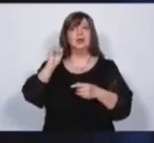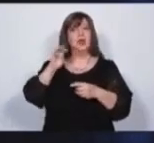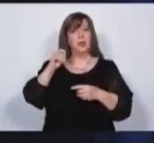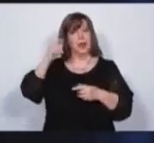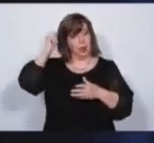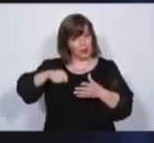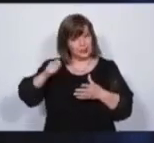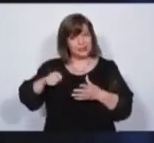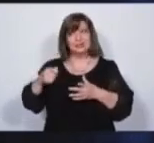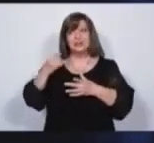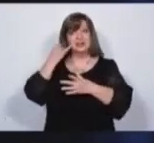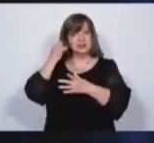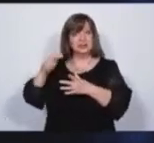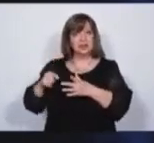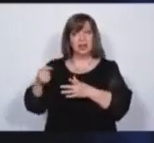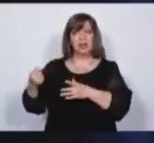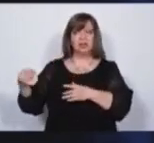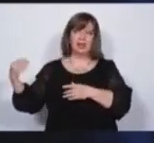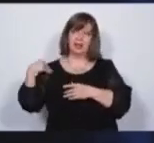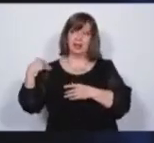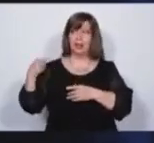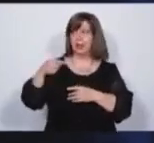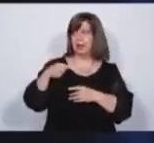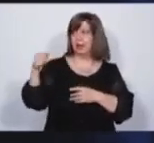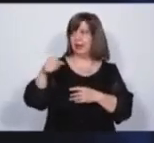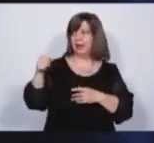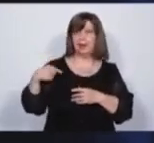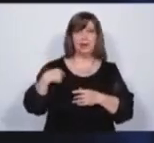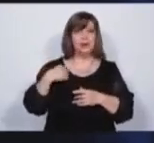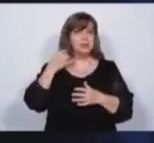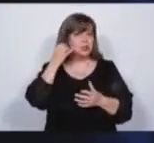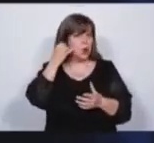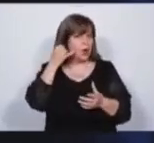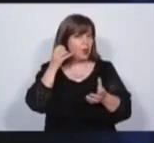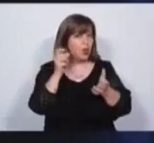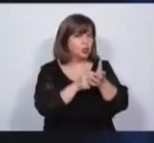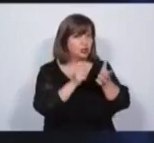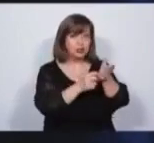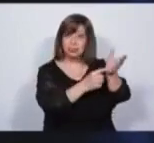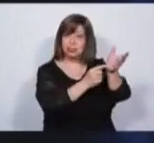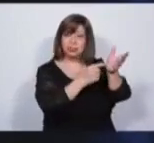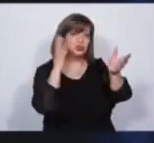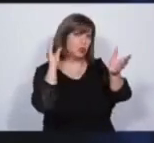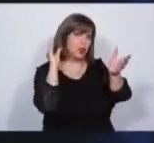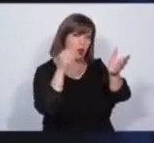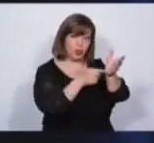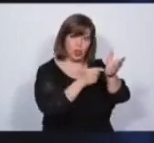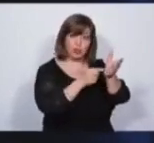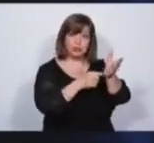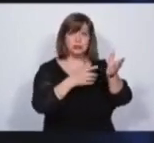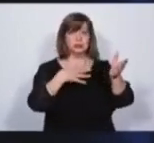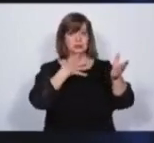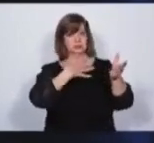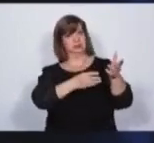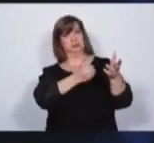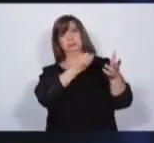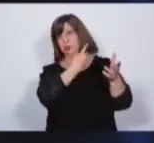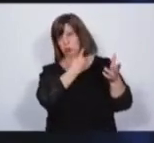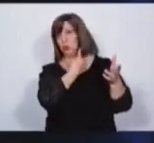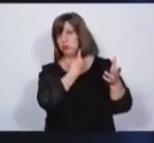propios jueces están claramente manipulados. Han habido audios estas semanas que han quedado expuestos de una manera crudísima.